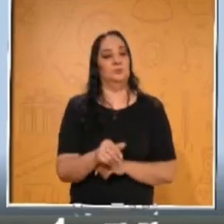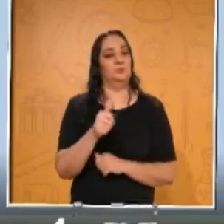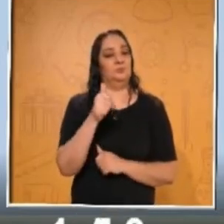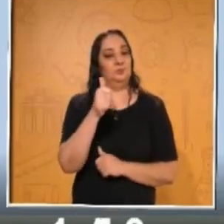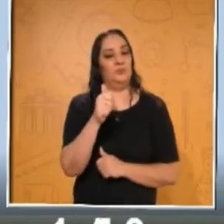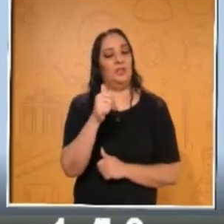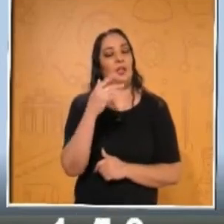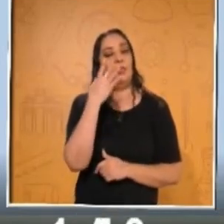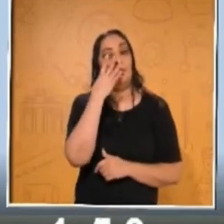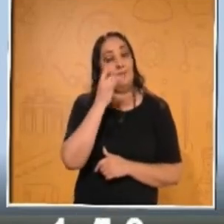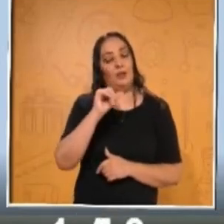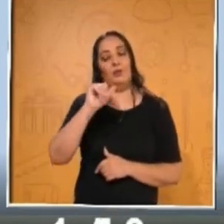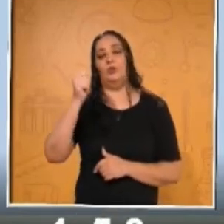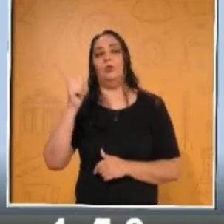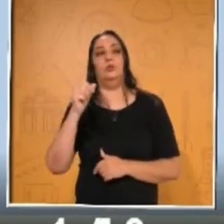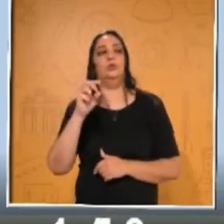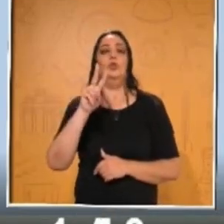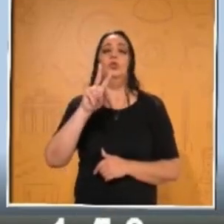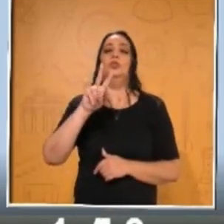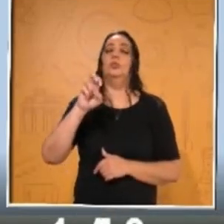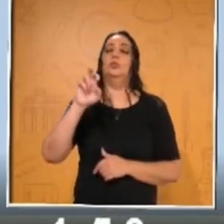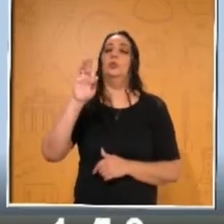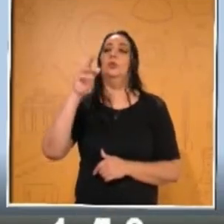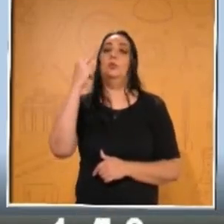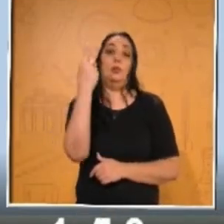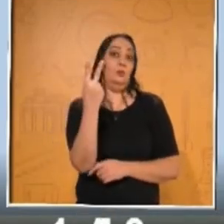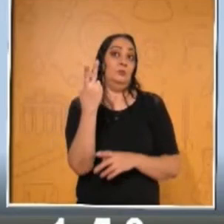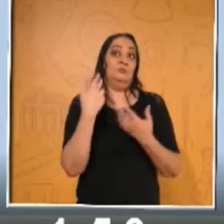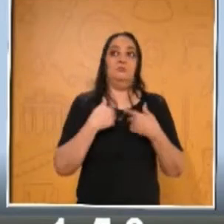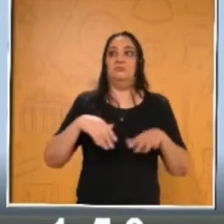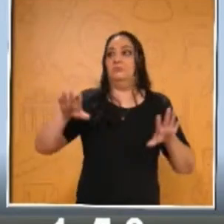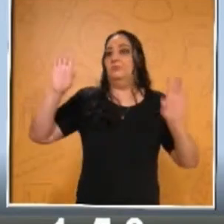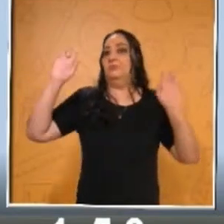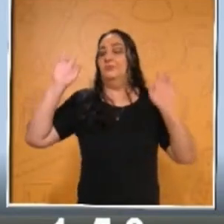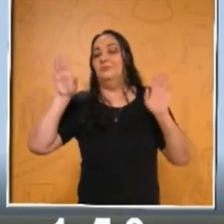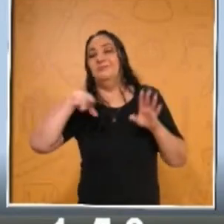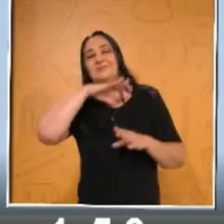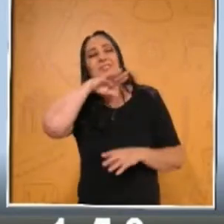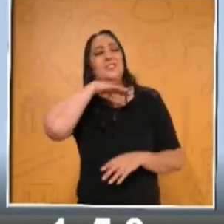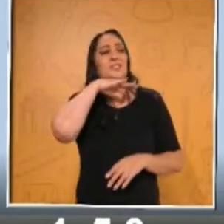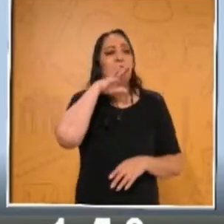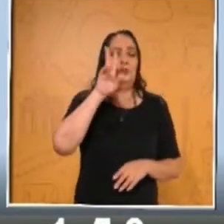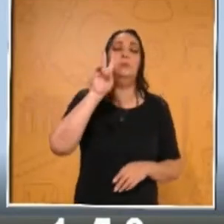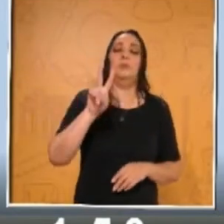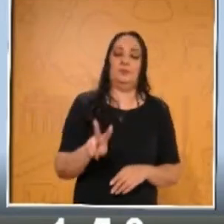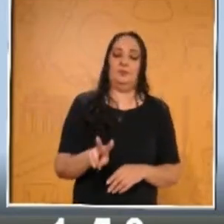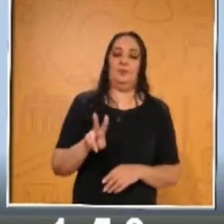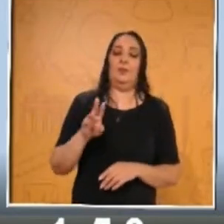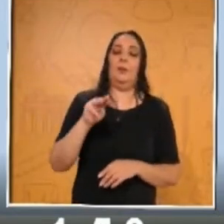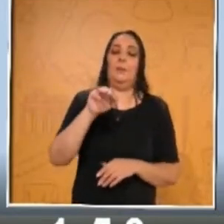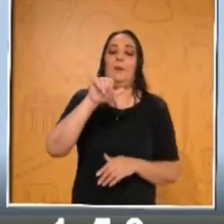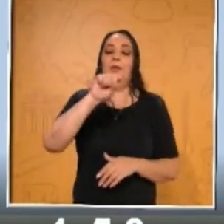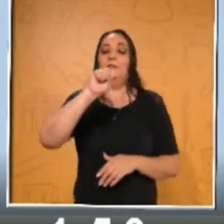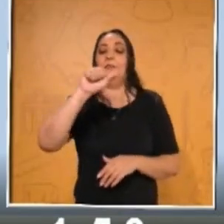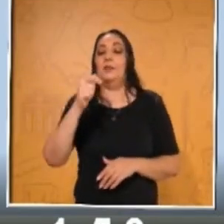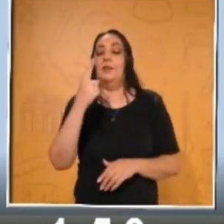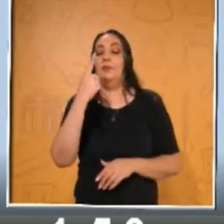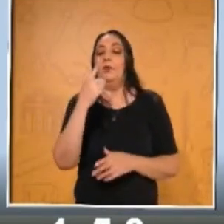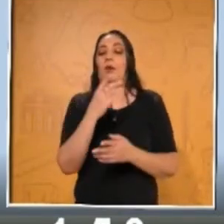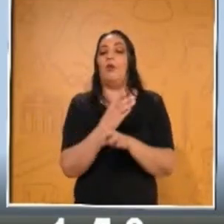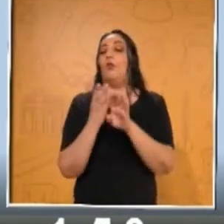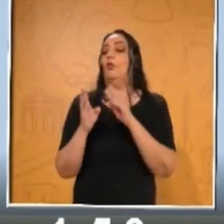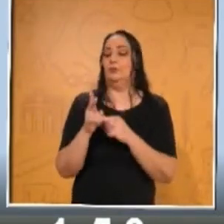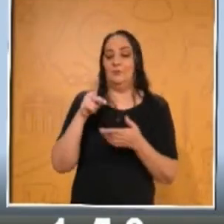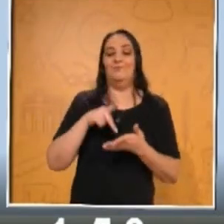Los otros doscientos cuarenta y dos. Andan a la luna en Júpiter, no sé. Porque, en efecto, la masa de un objeto se mide